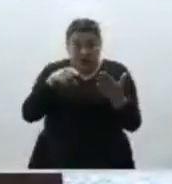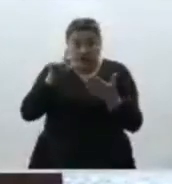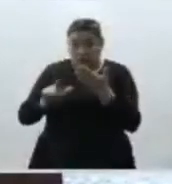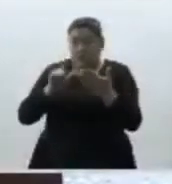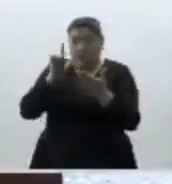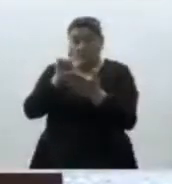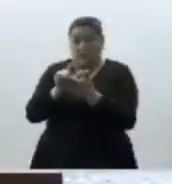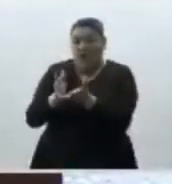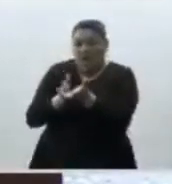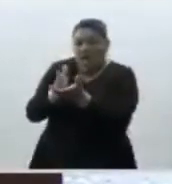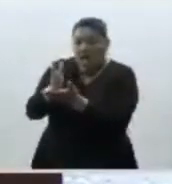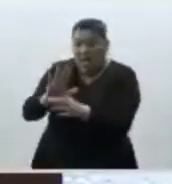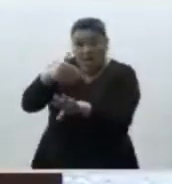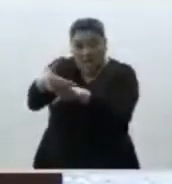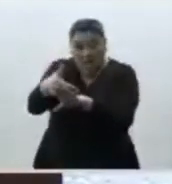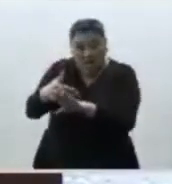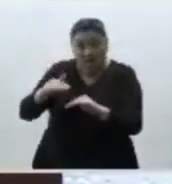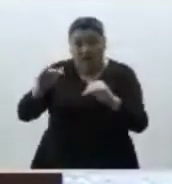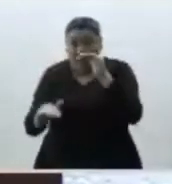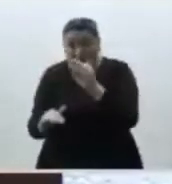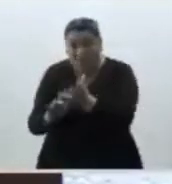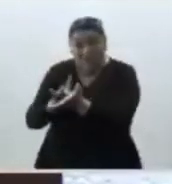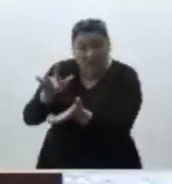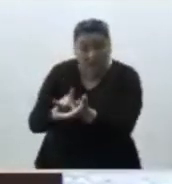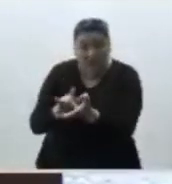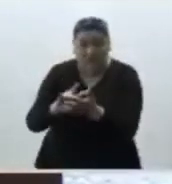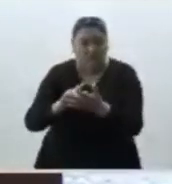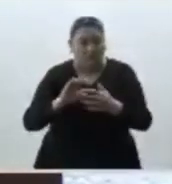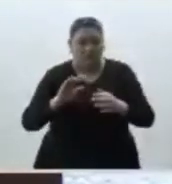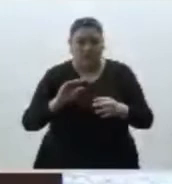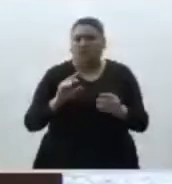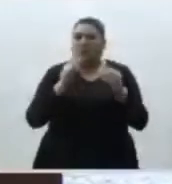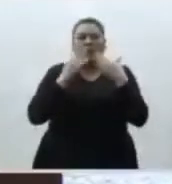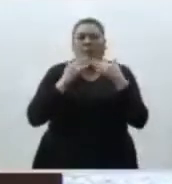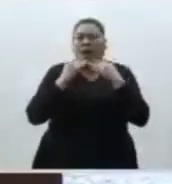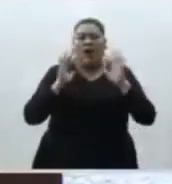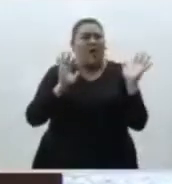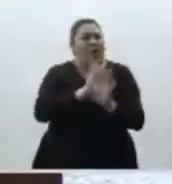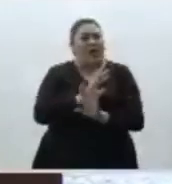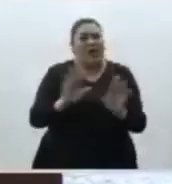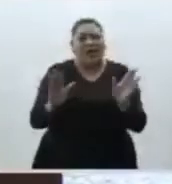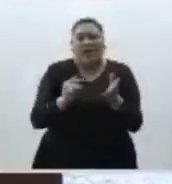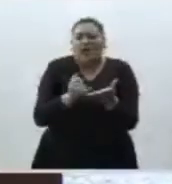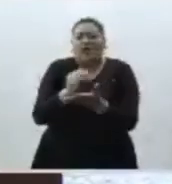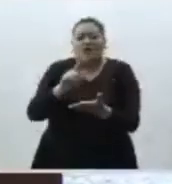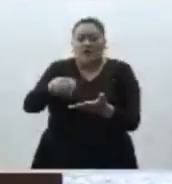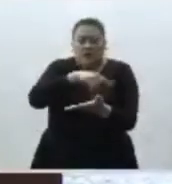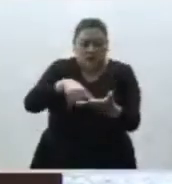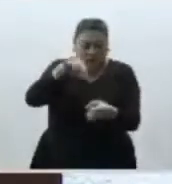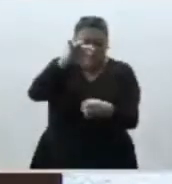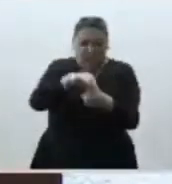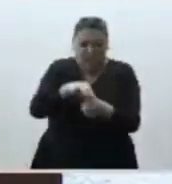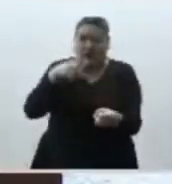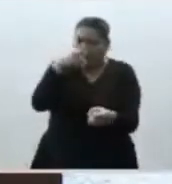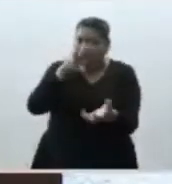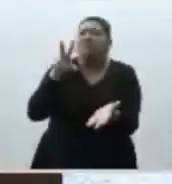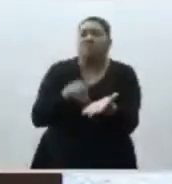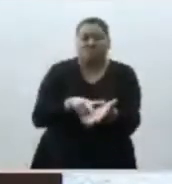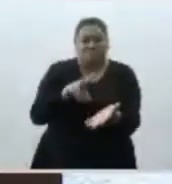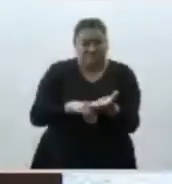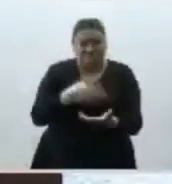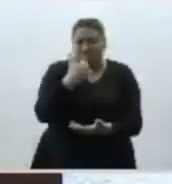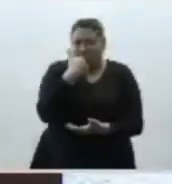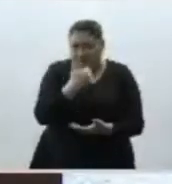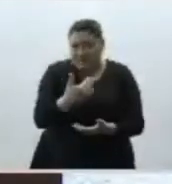principios de imparcialidad y equidad en la contienda electoral y determinó no anular la elección. Por otra parte,